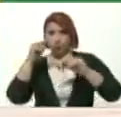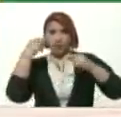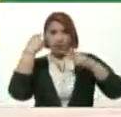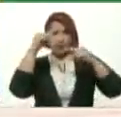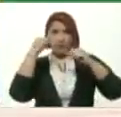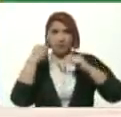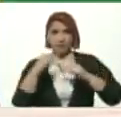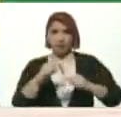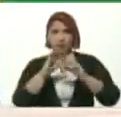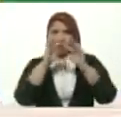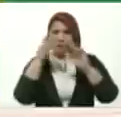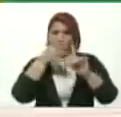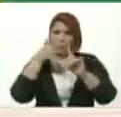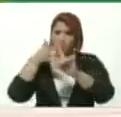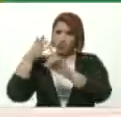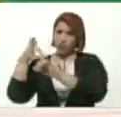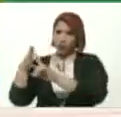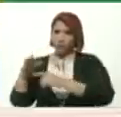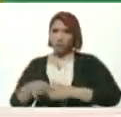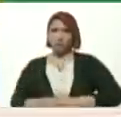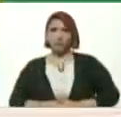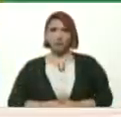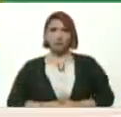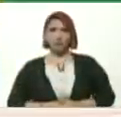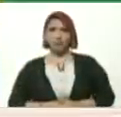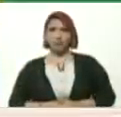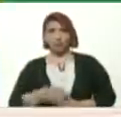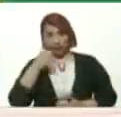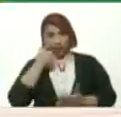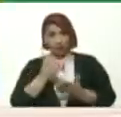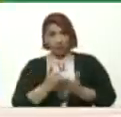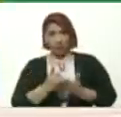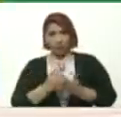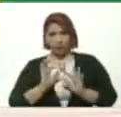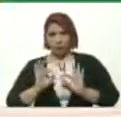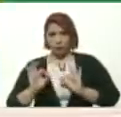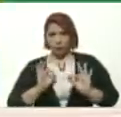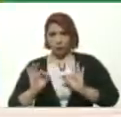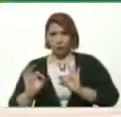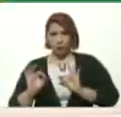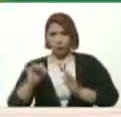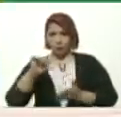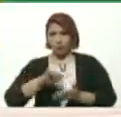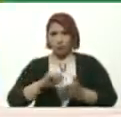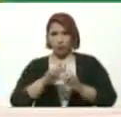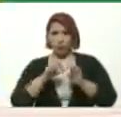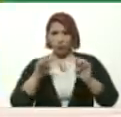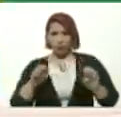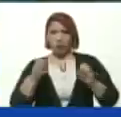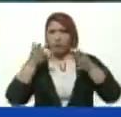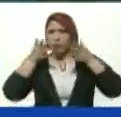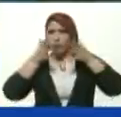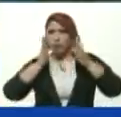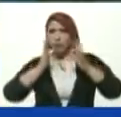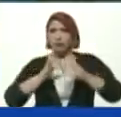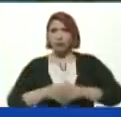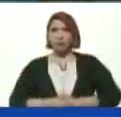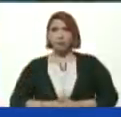De su formación Fíjense ustedes Este ensayo Centro Educativo Andrés Bello